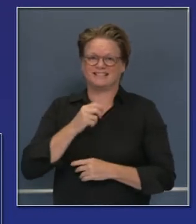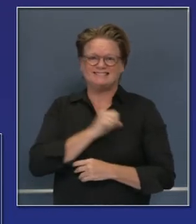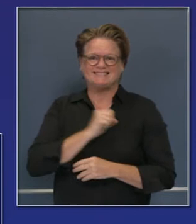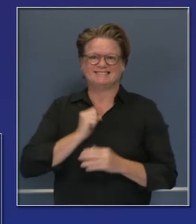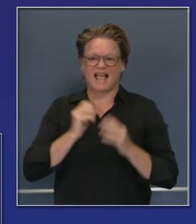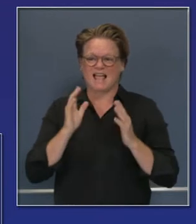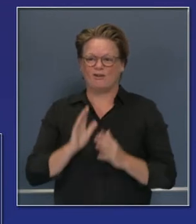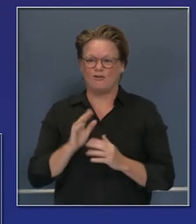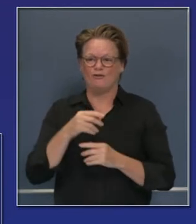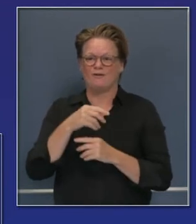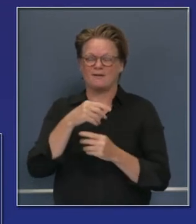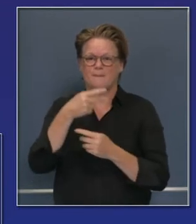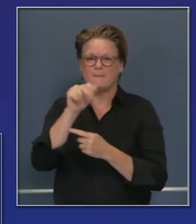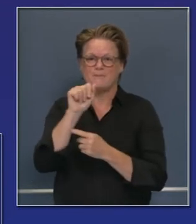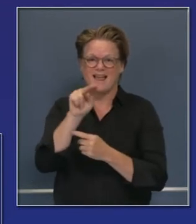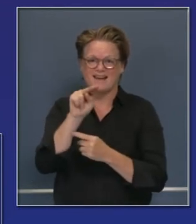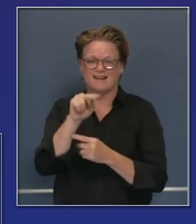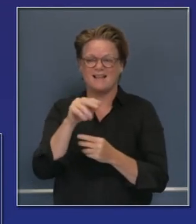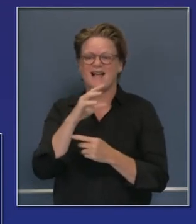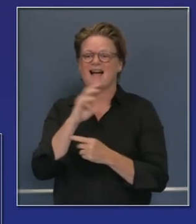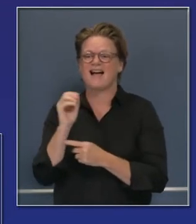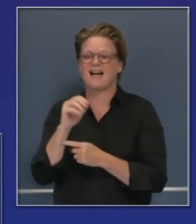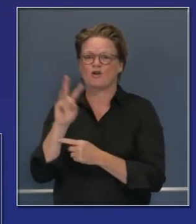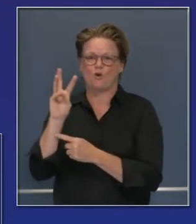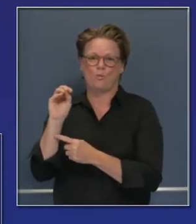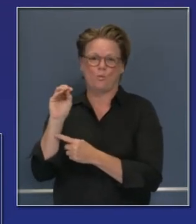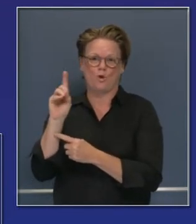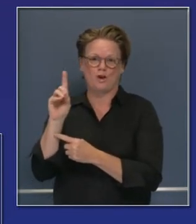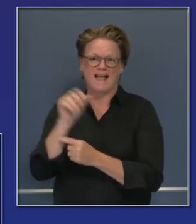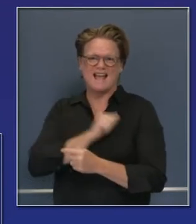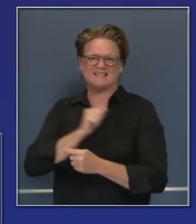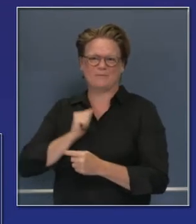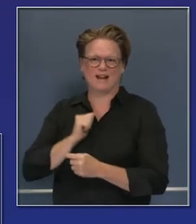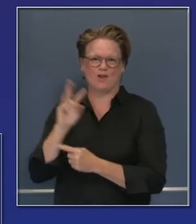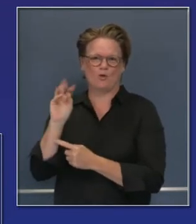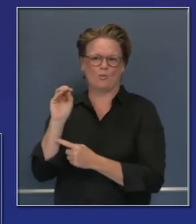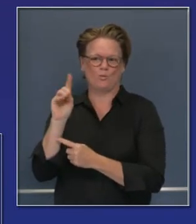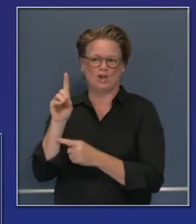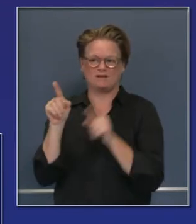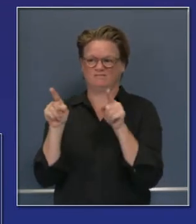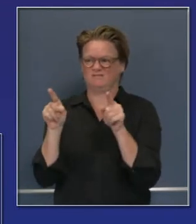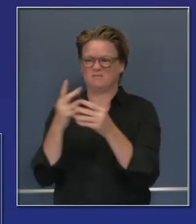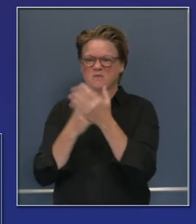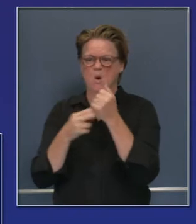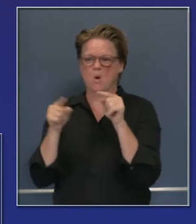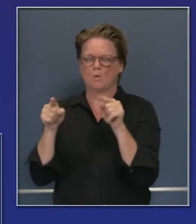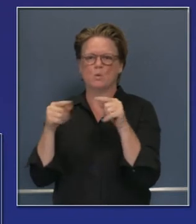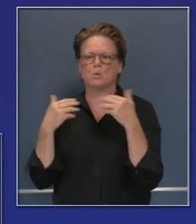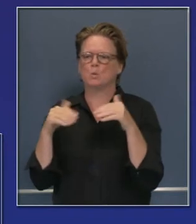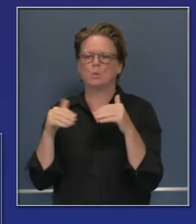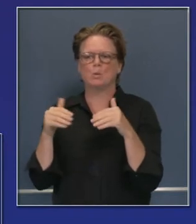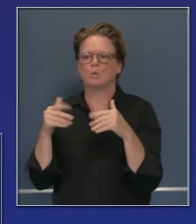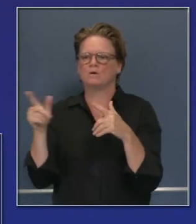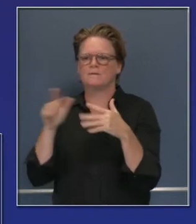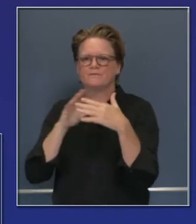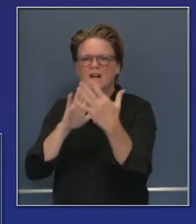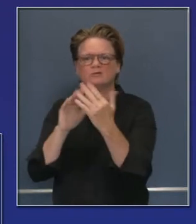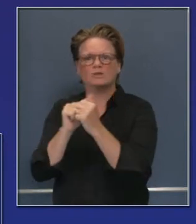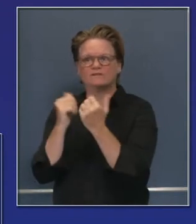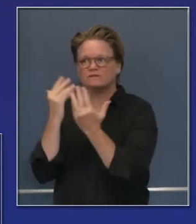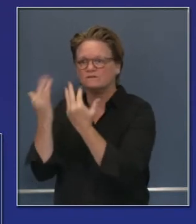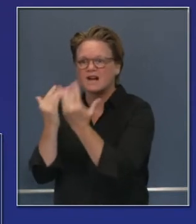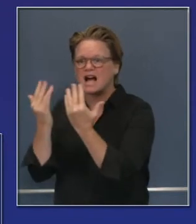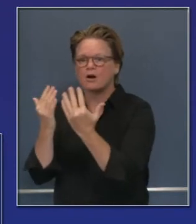recordarán al miembro de la Asamblea Wood que tiene retos especiales y diferentes, por ejemplo, con los fuegos,